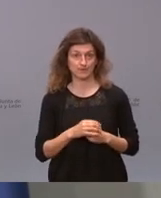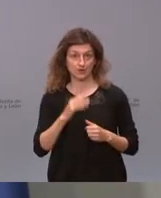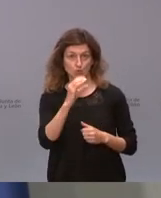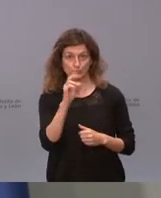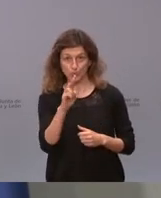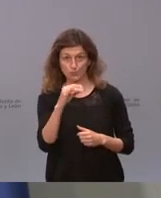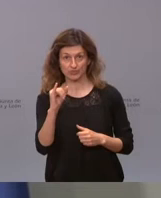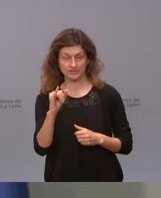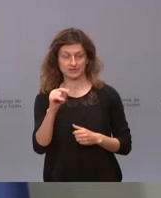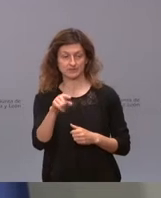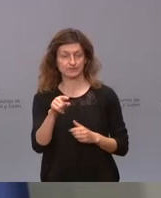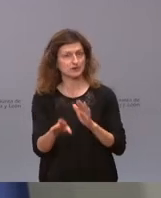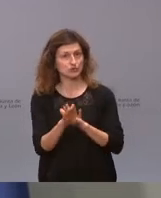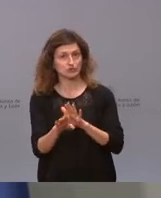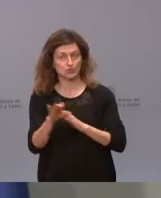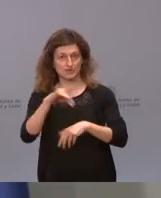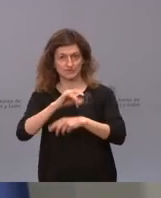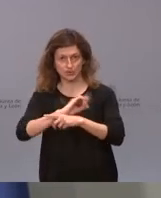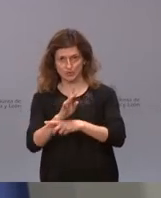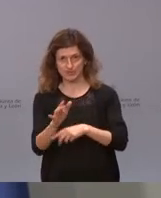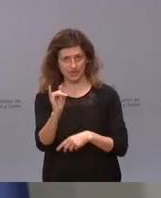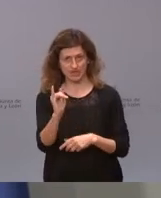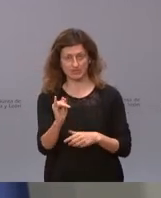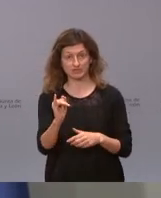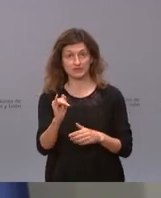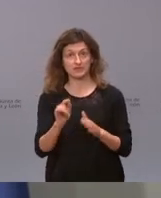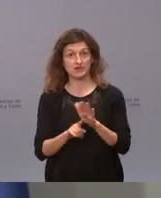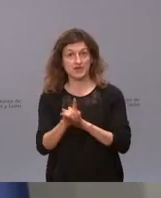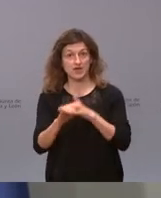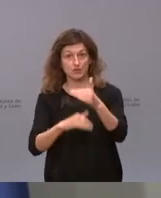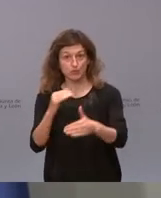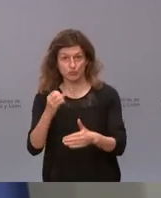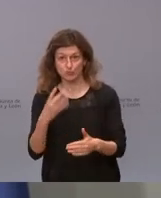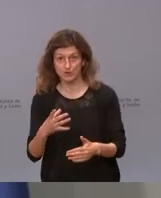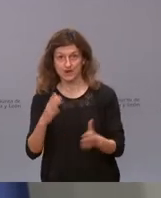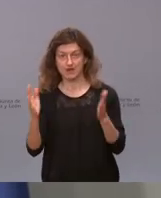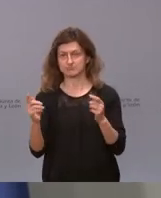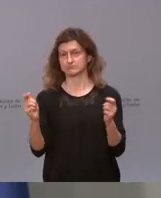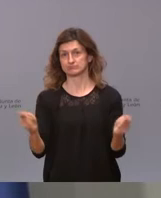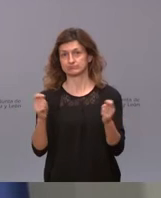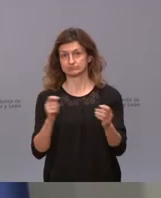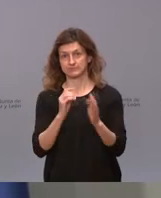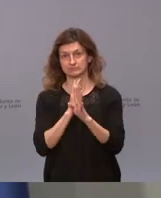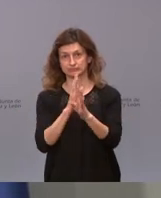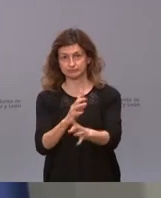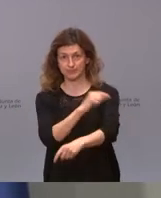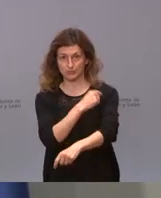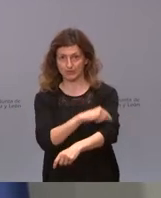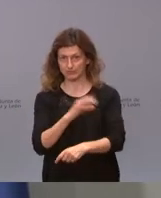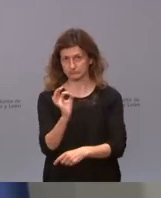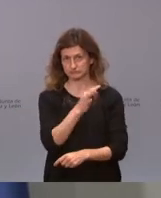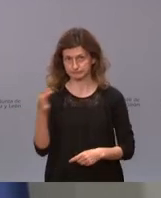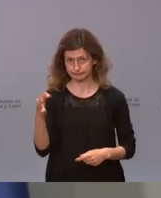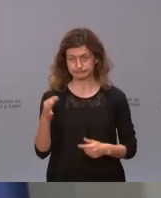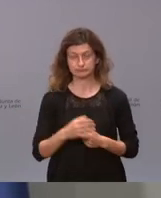intensivos. La enfermedad sigue ahí, la evolución es buena, la campaña de vacunación es excelente, esto nos está permitiendo